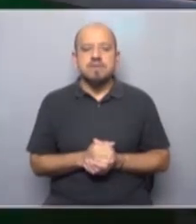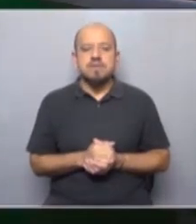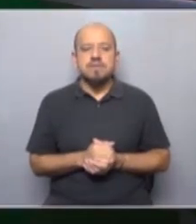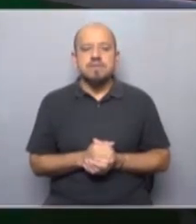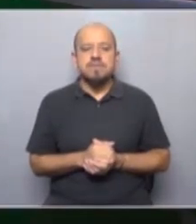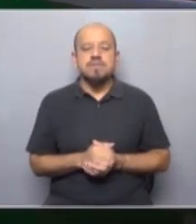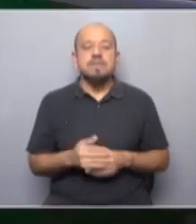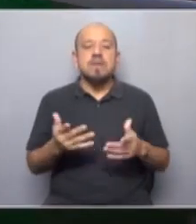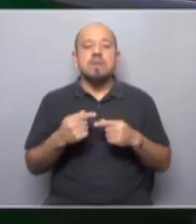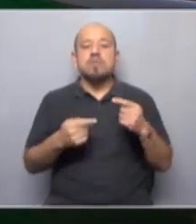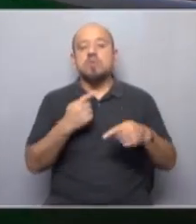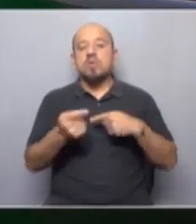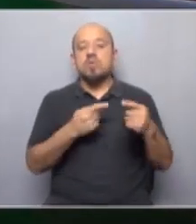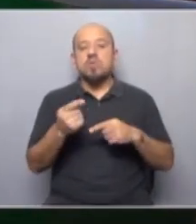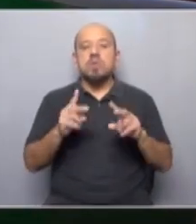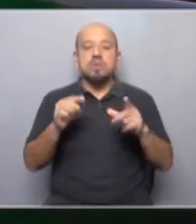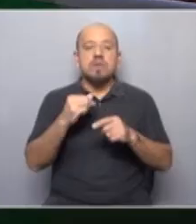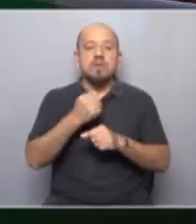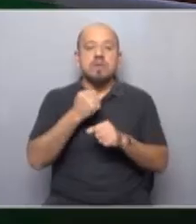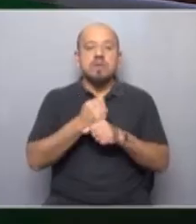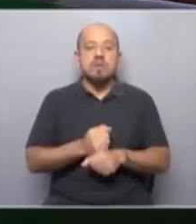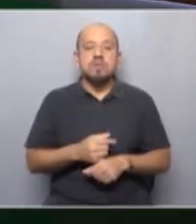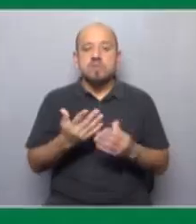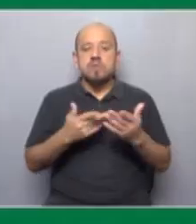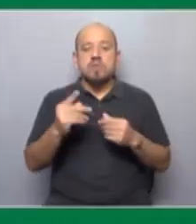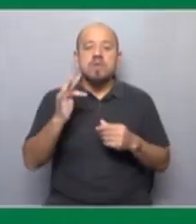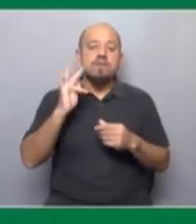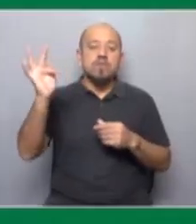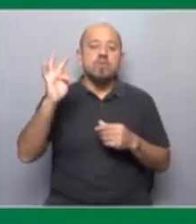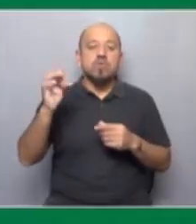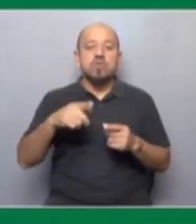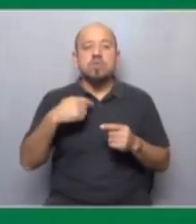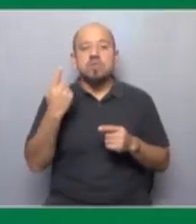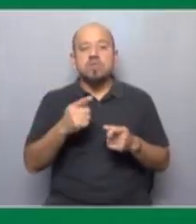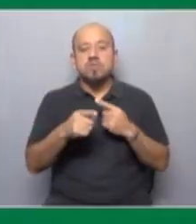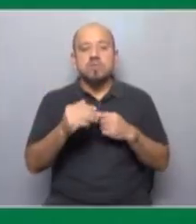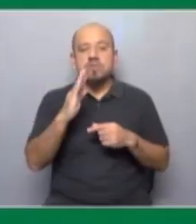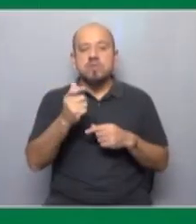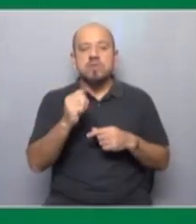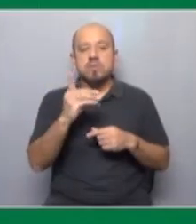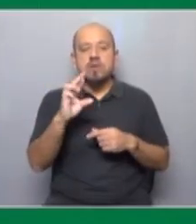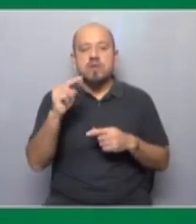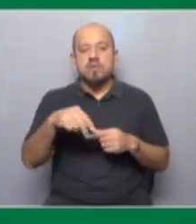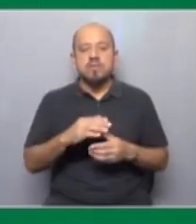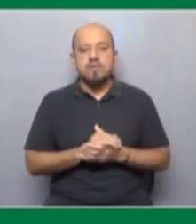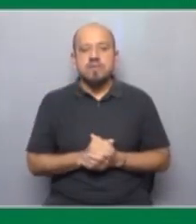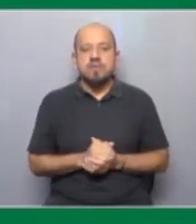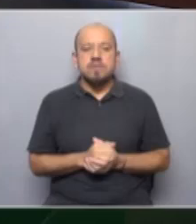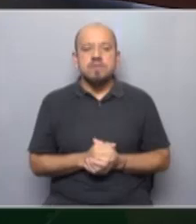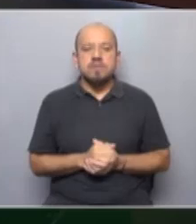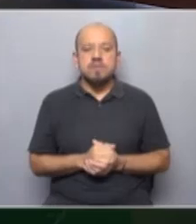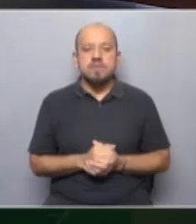nosotros nos vamos a seguir metiendo en el mundo del trabajo, pero ahora vamos a hablar del futuro del trabajo en el próximo bloque de la mano de Álvaro Padrón, así que quédense que ya venimos.